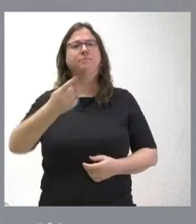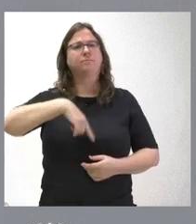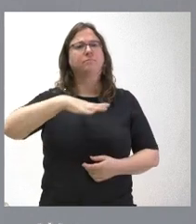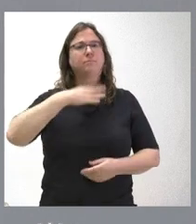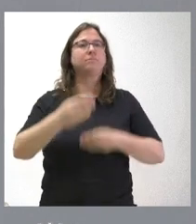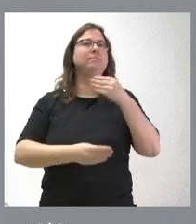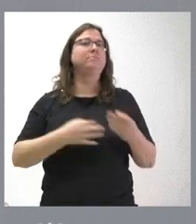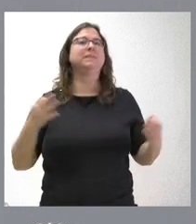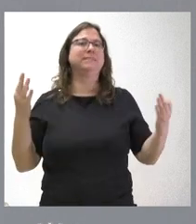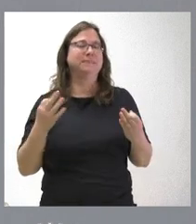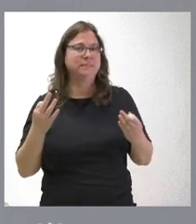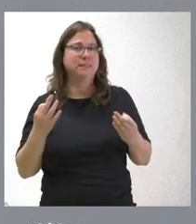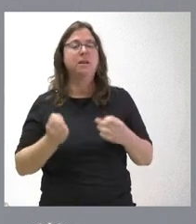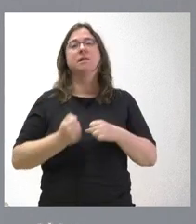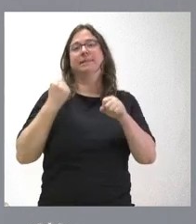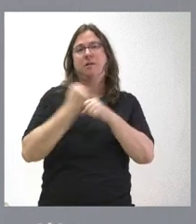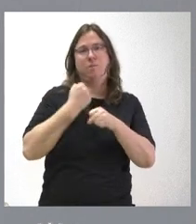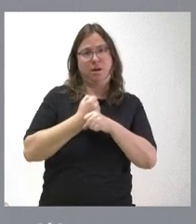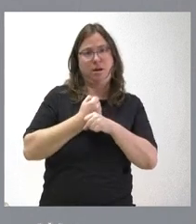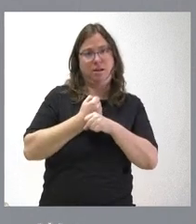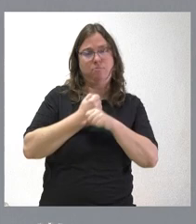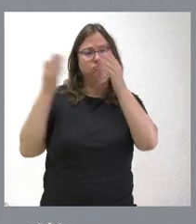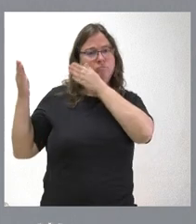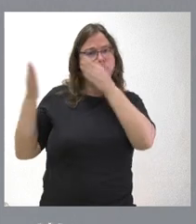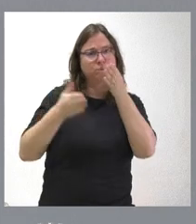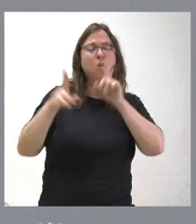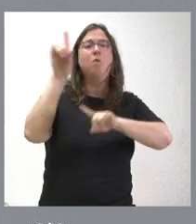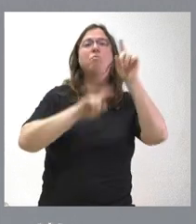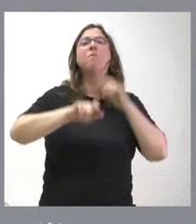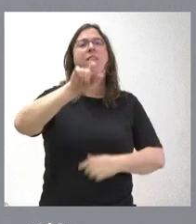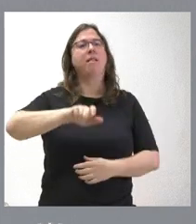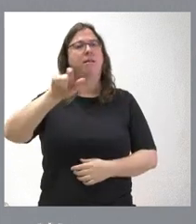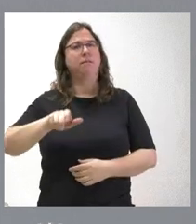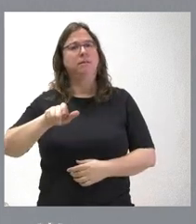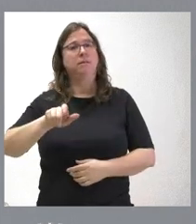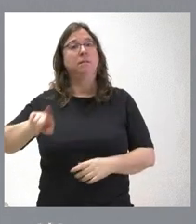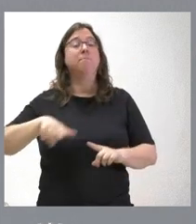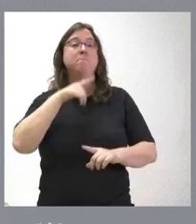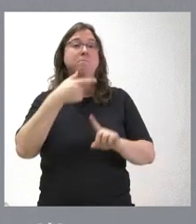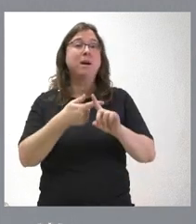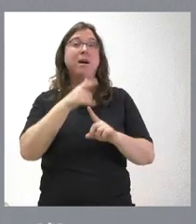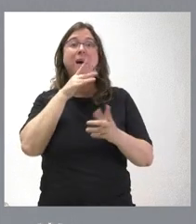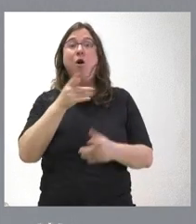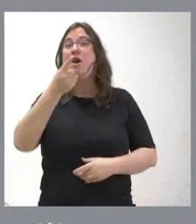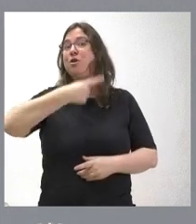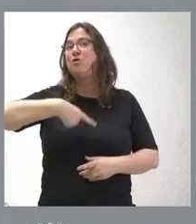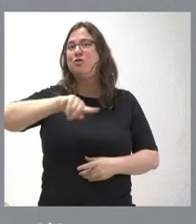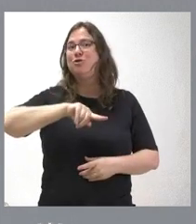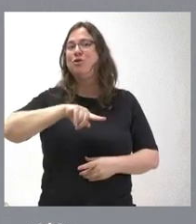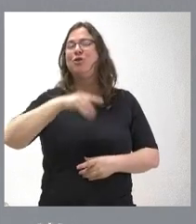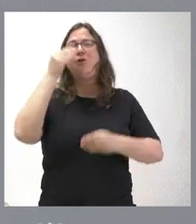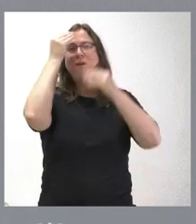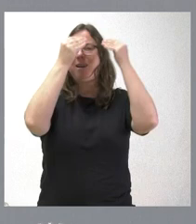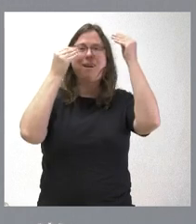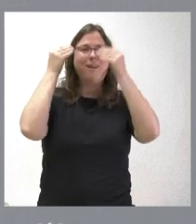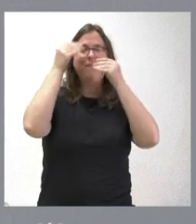hacer es trabajar, centrarnos en los problemas de la gente. Y ahora nosotros no estamos para reflexionar